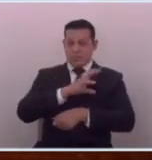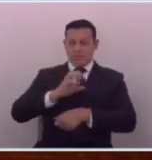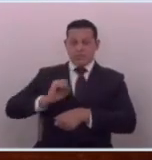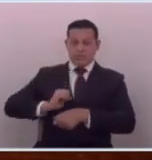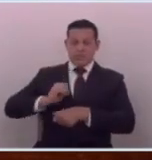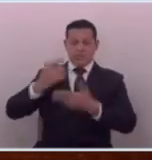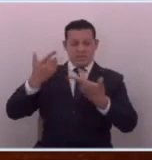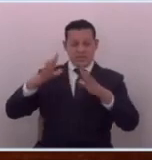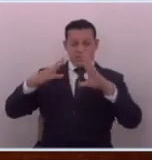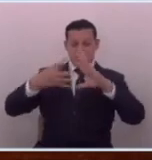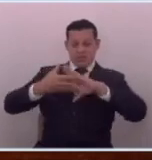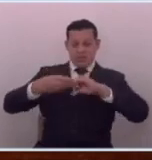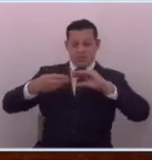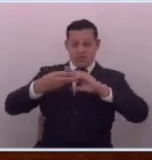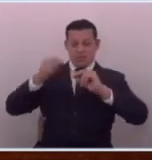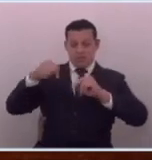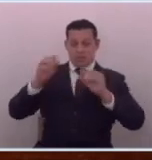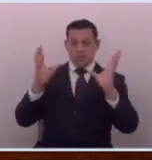comentado esta noche aquí